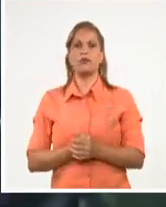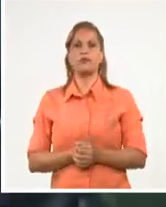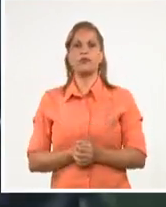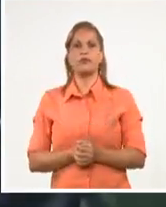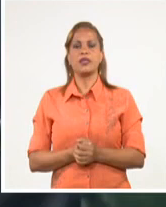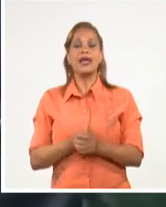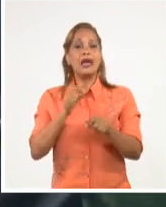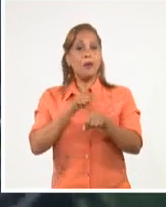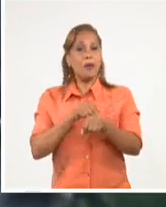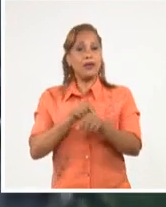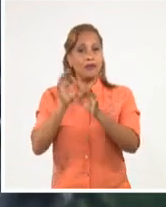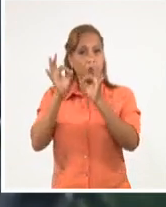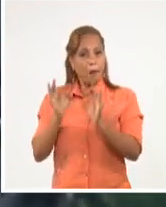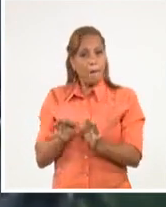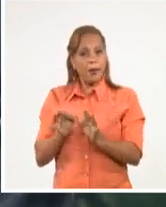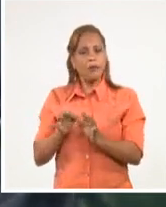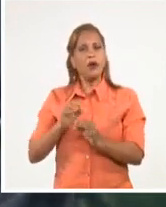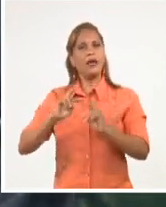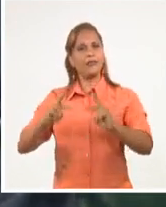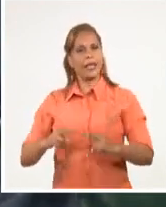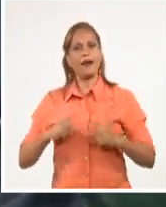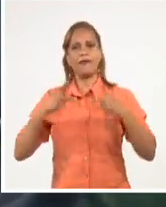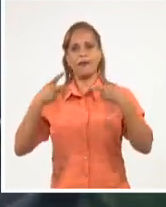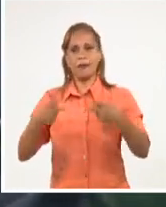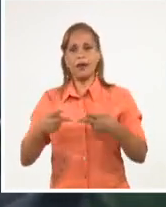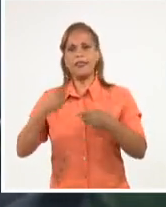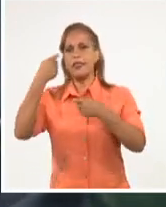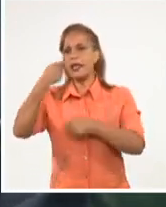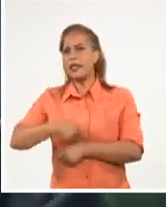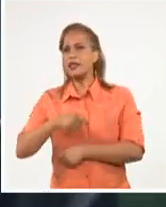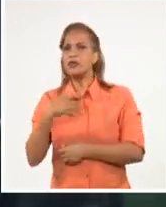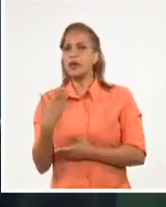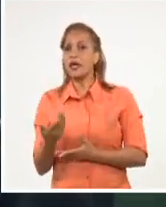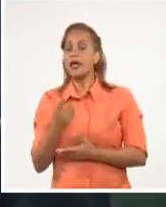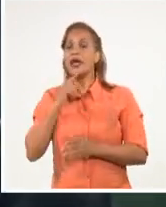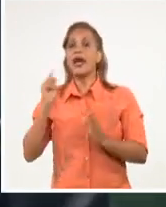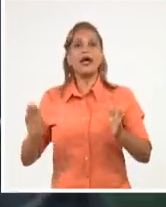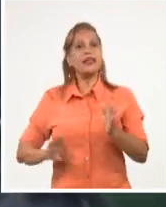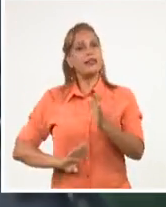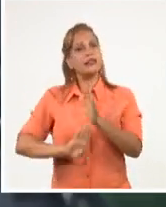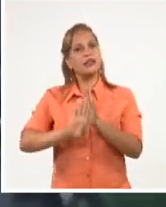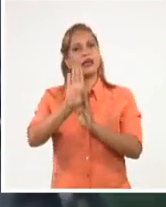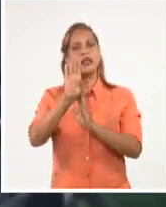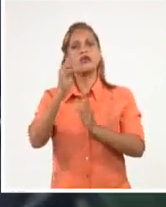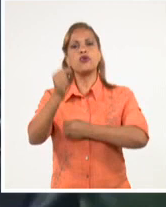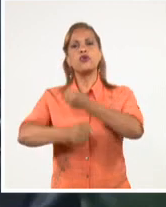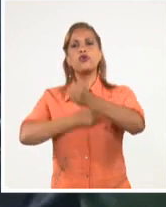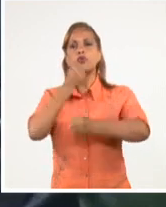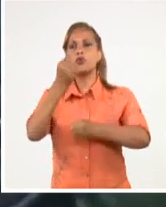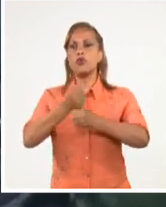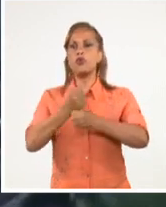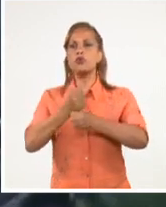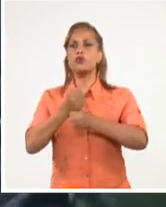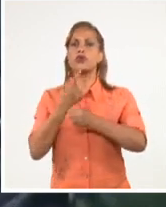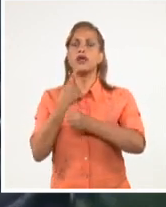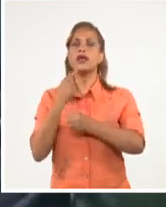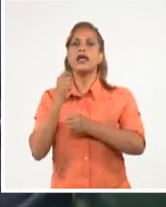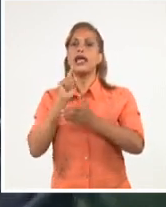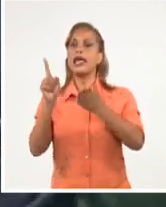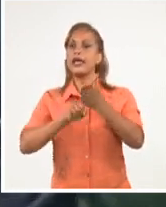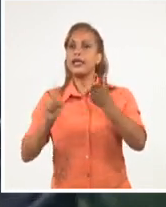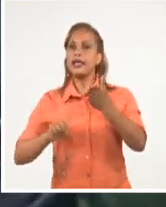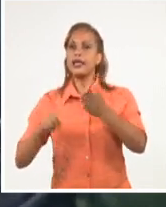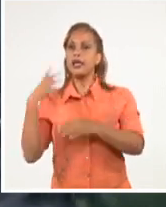propio tiempo, reafirmamos el derecho al desarrollo y uso pacífico de la energía nuclear